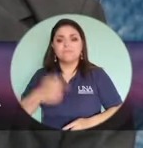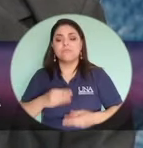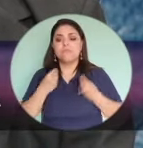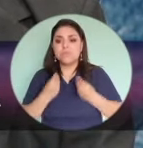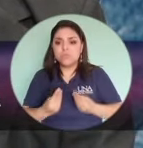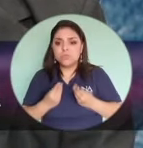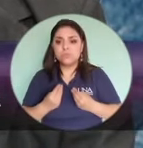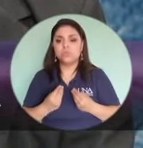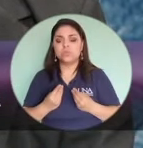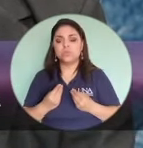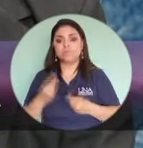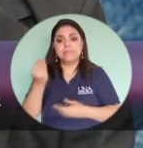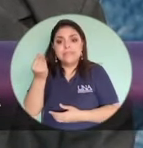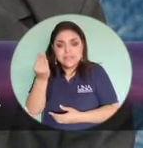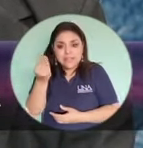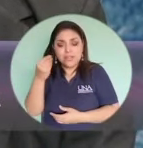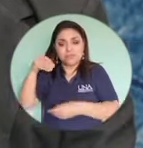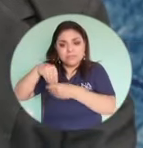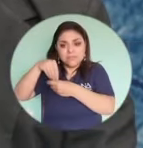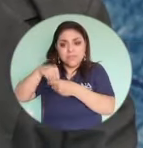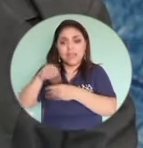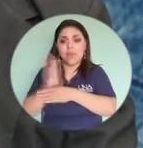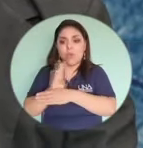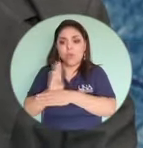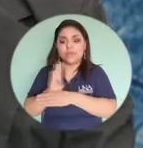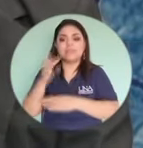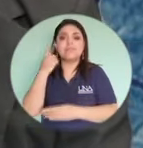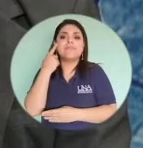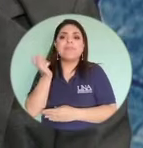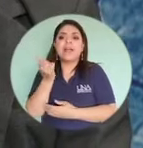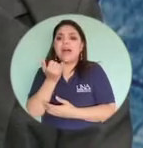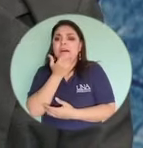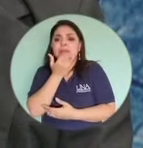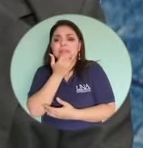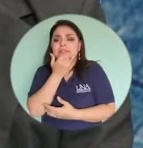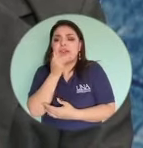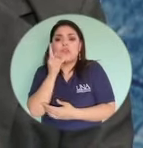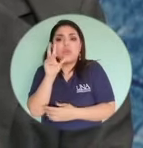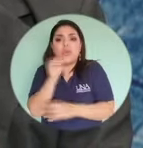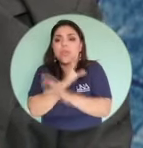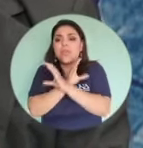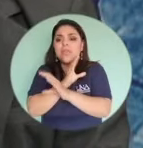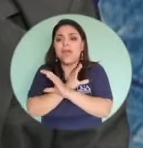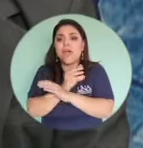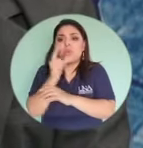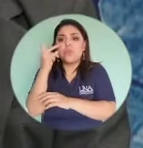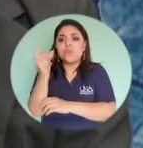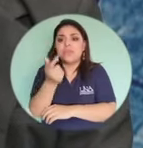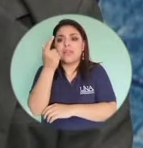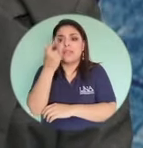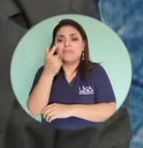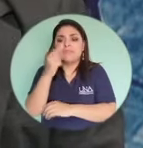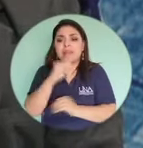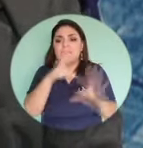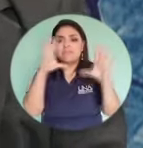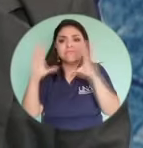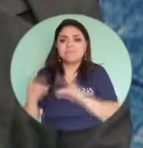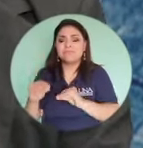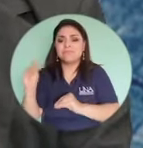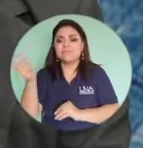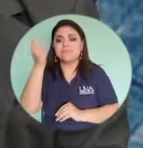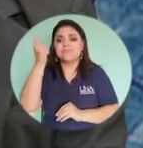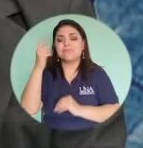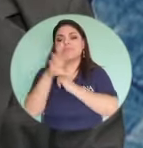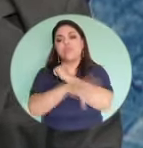tener un dinero en la en la cuenta ¿para qué? para que en un descuido ni siquiera de la noche a la mañana no es que de ya para allá